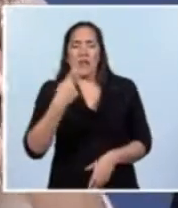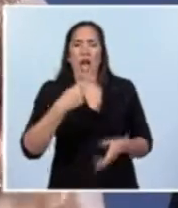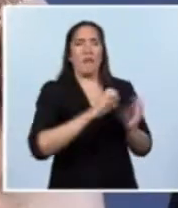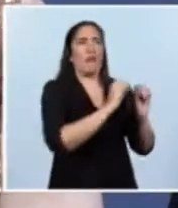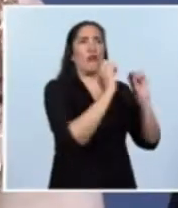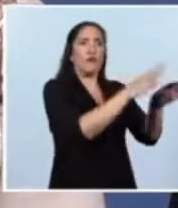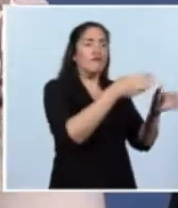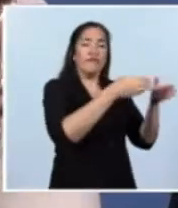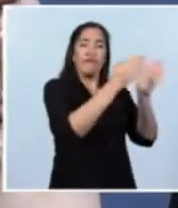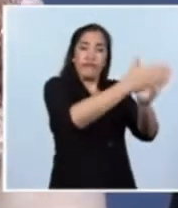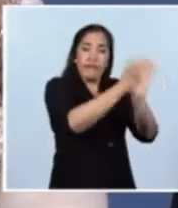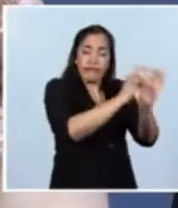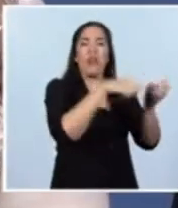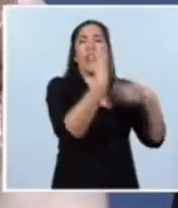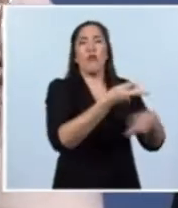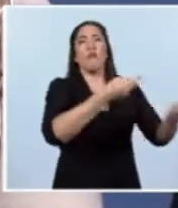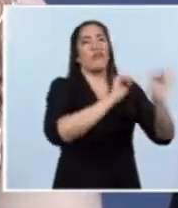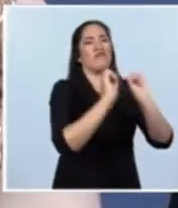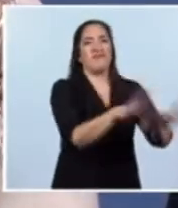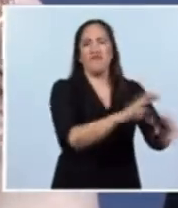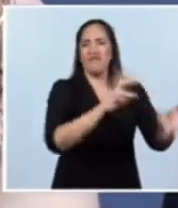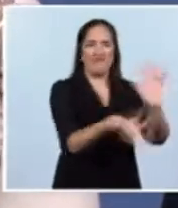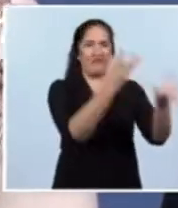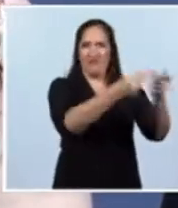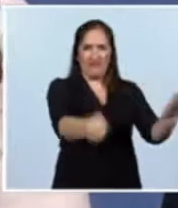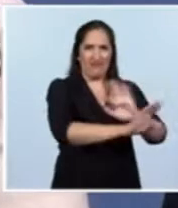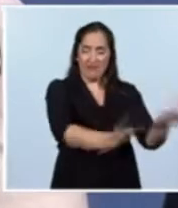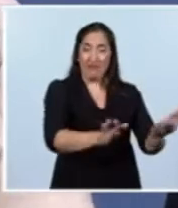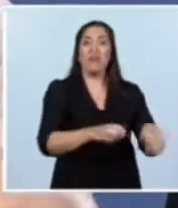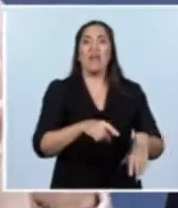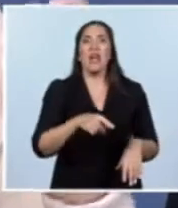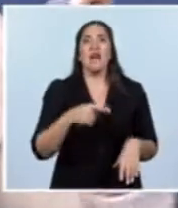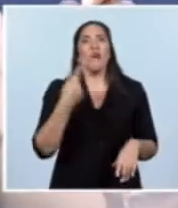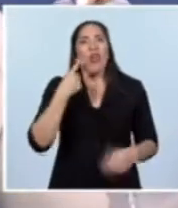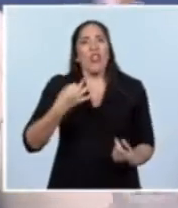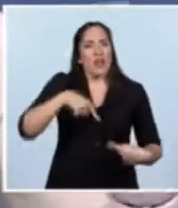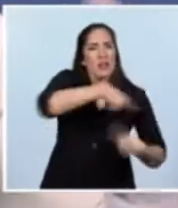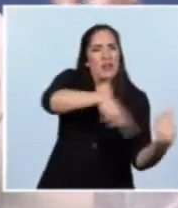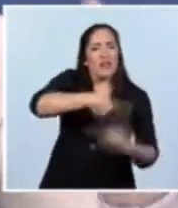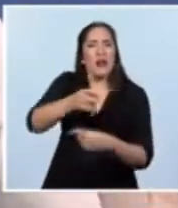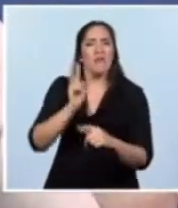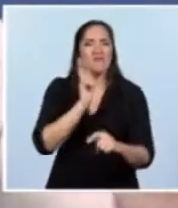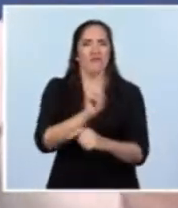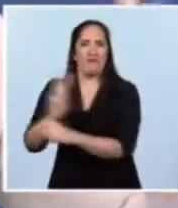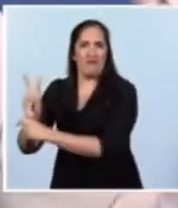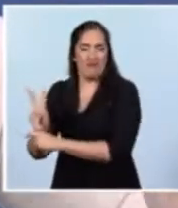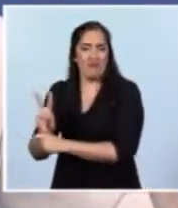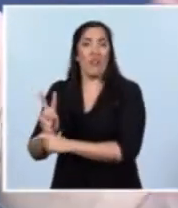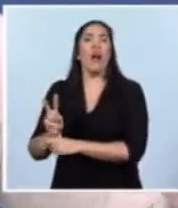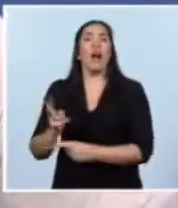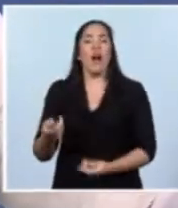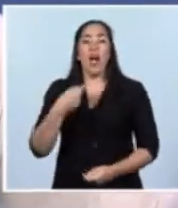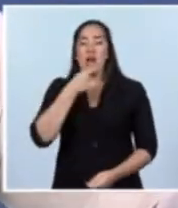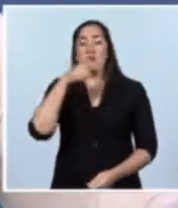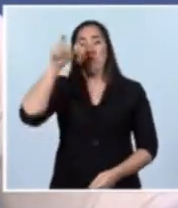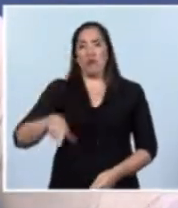y entonces seguir alimentando la cadena de seguridad. Porque cada ciudadano que entrega